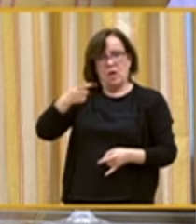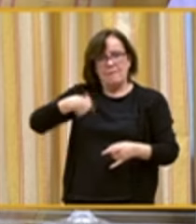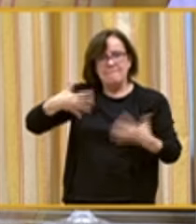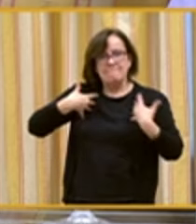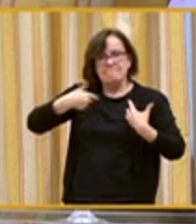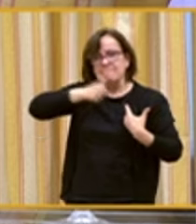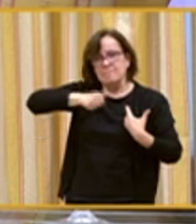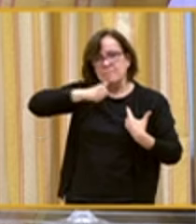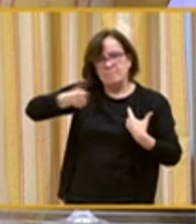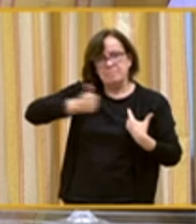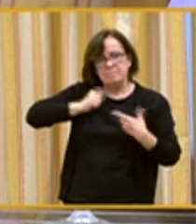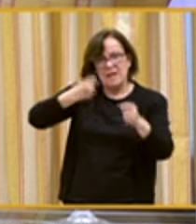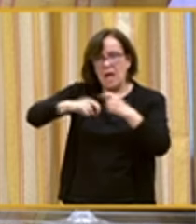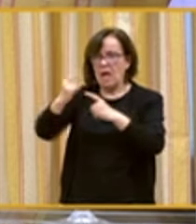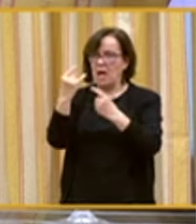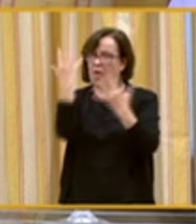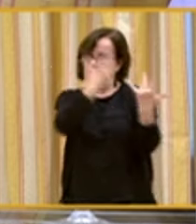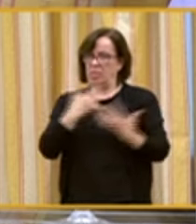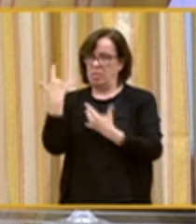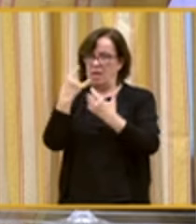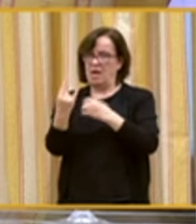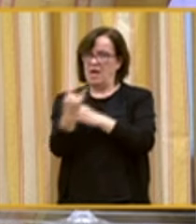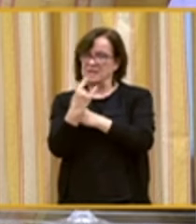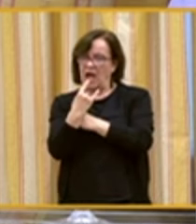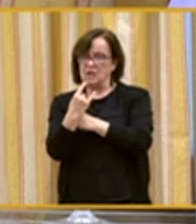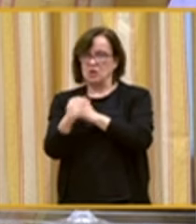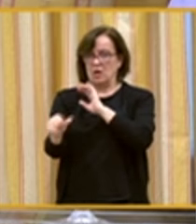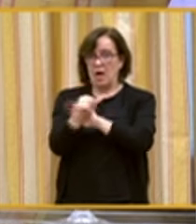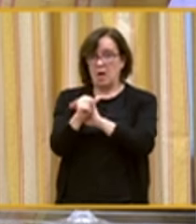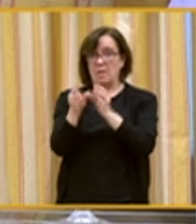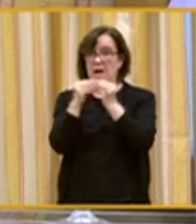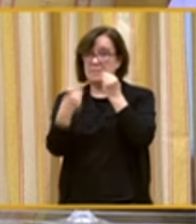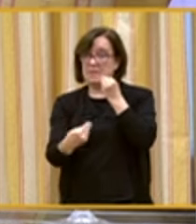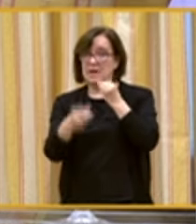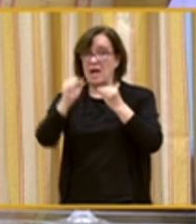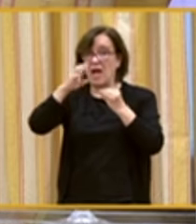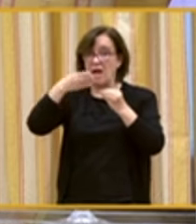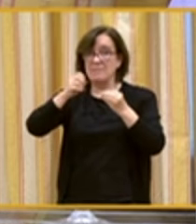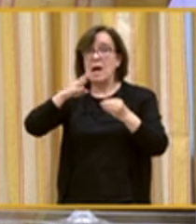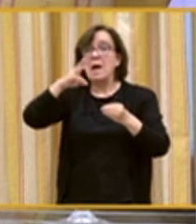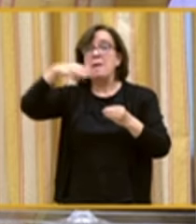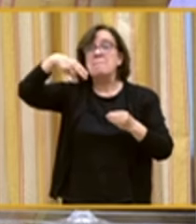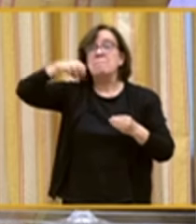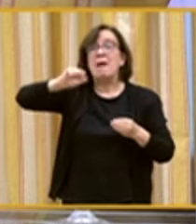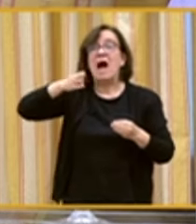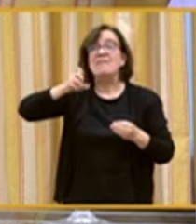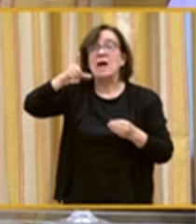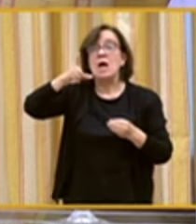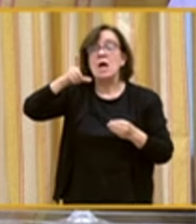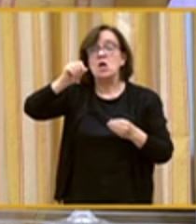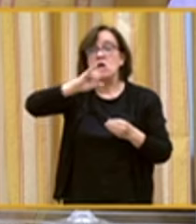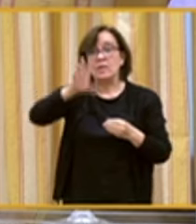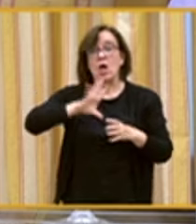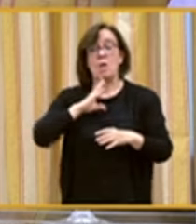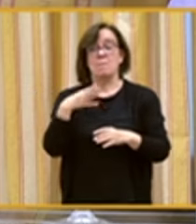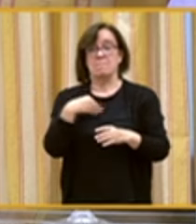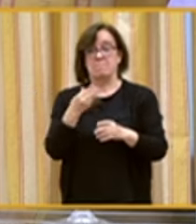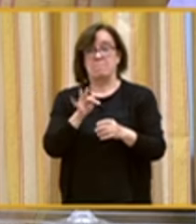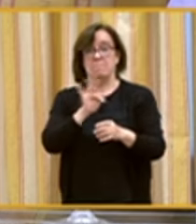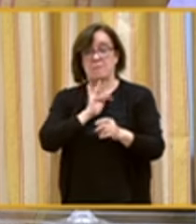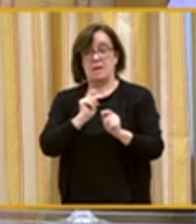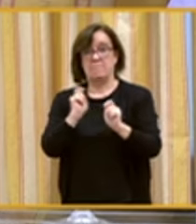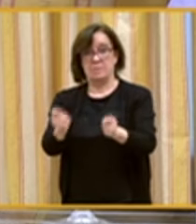la explotación bajo engaños y fraude. El documento ABA de Mabel Lozano, premiado con el Goya y donde ha